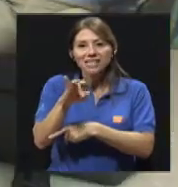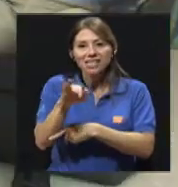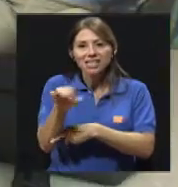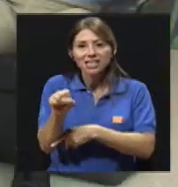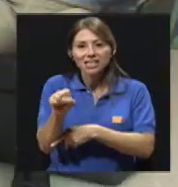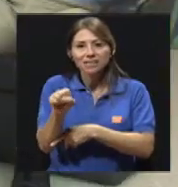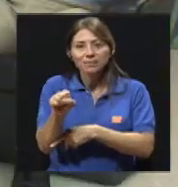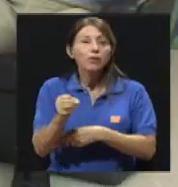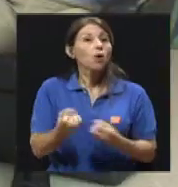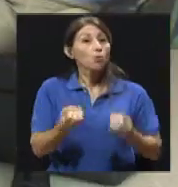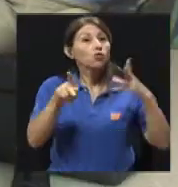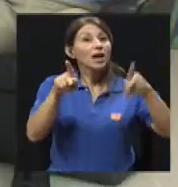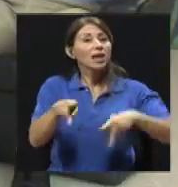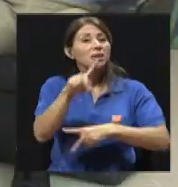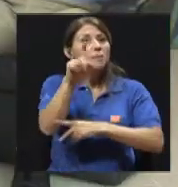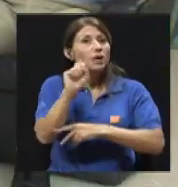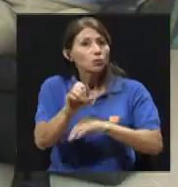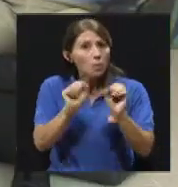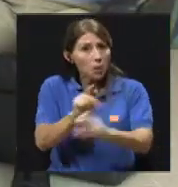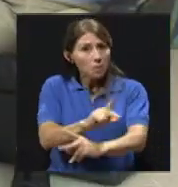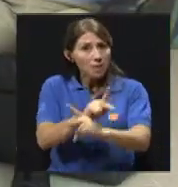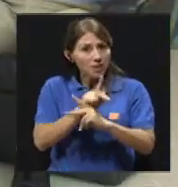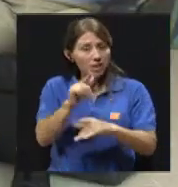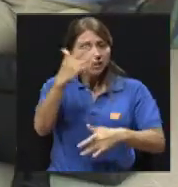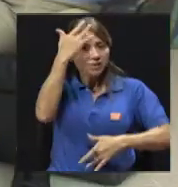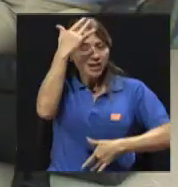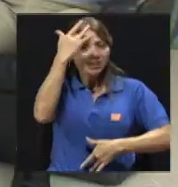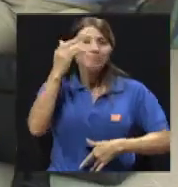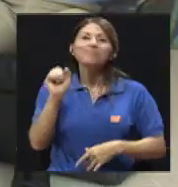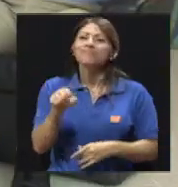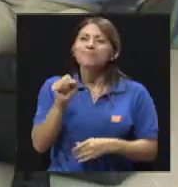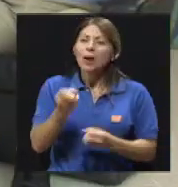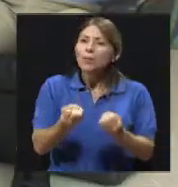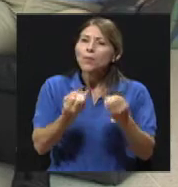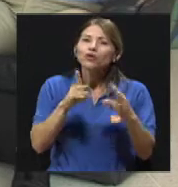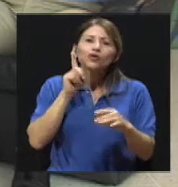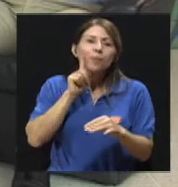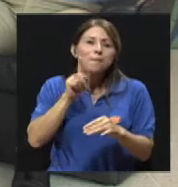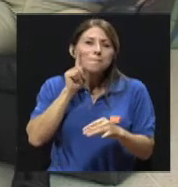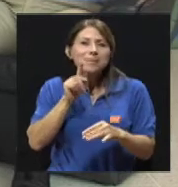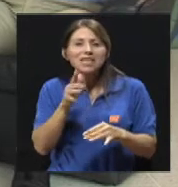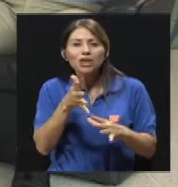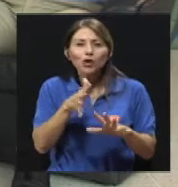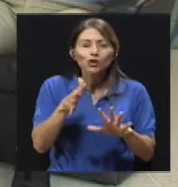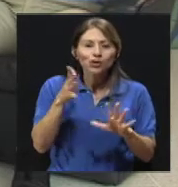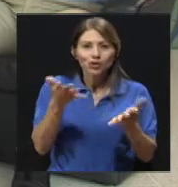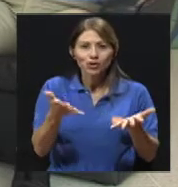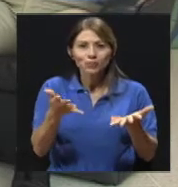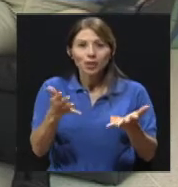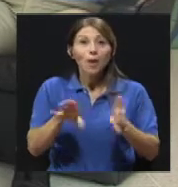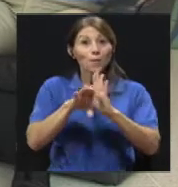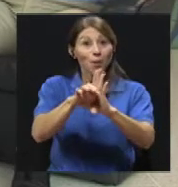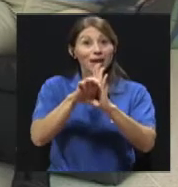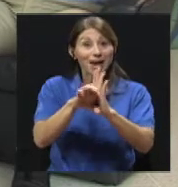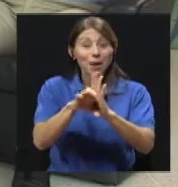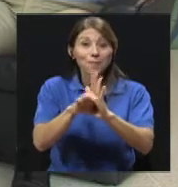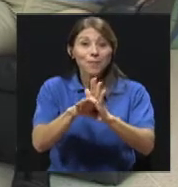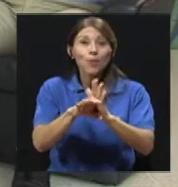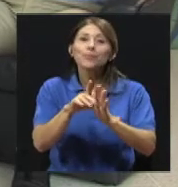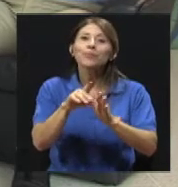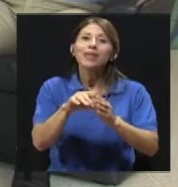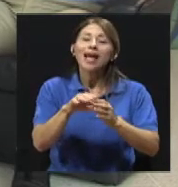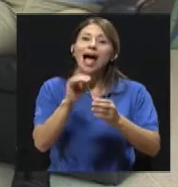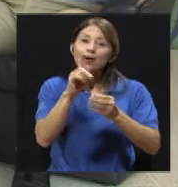Sí, es curioso. Y como usted lo decía, doctor Aguilar, existen muchos mitos al respecto. Por ejemplo, las semillas de guayaba,